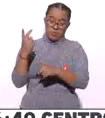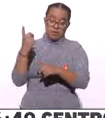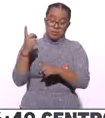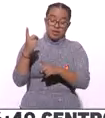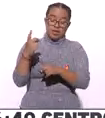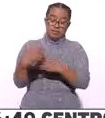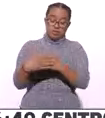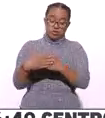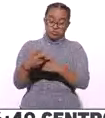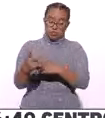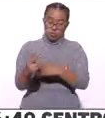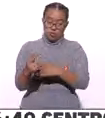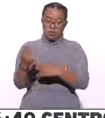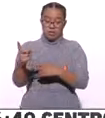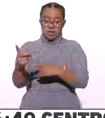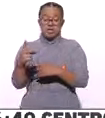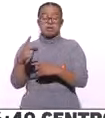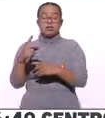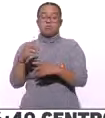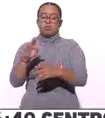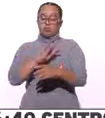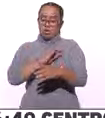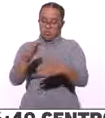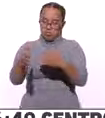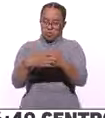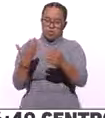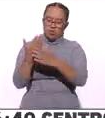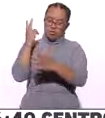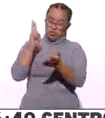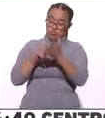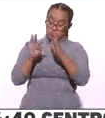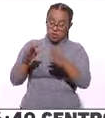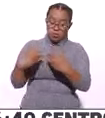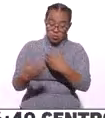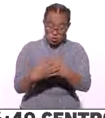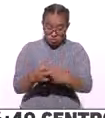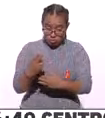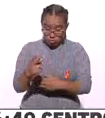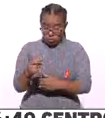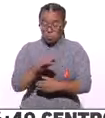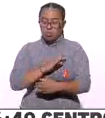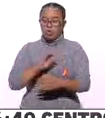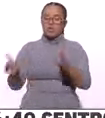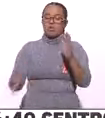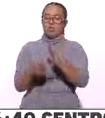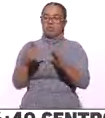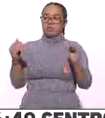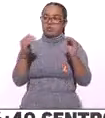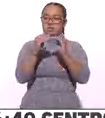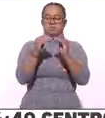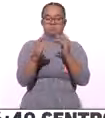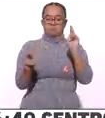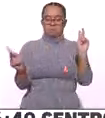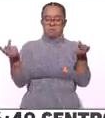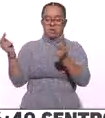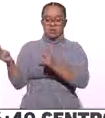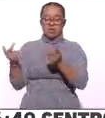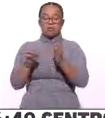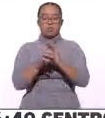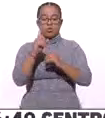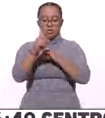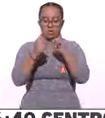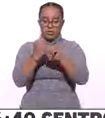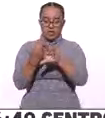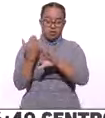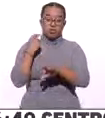alcancen lo que en su momento se presentó en el 2019. Estamos hablando que en relación a las ventas del año pasado